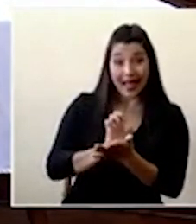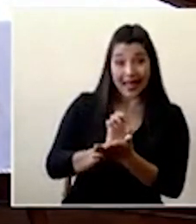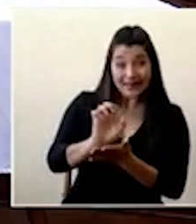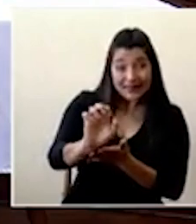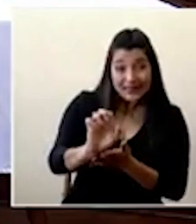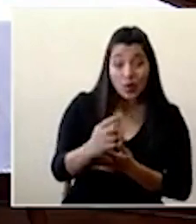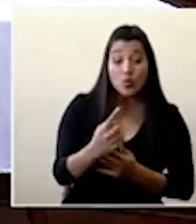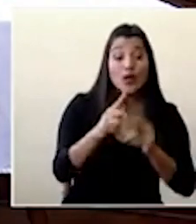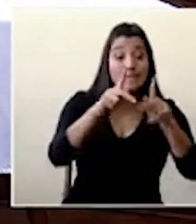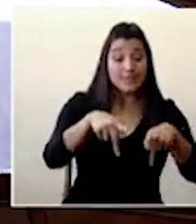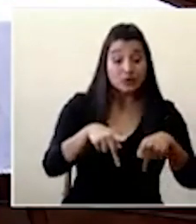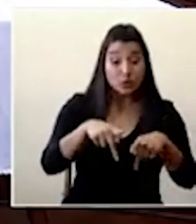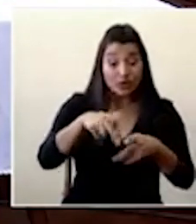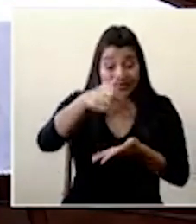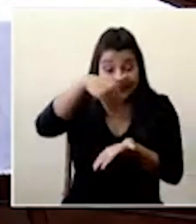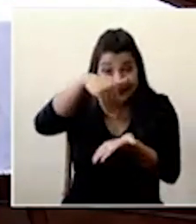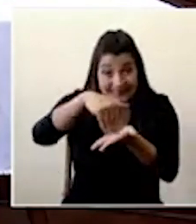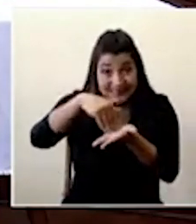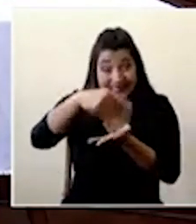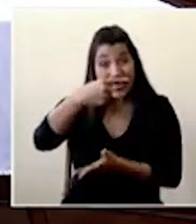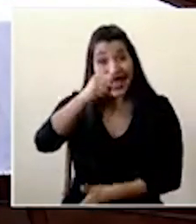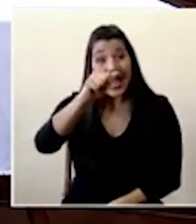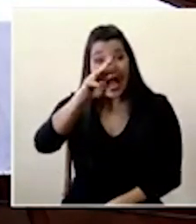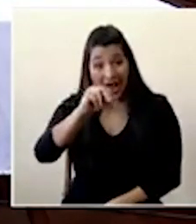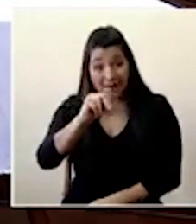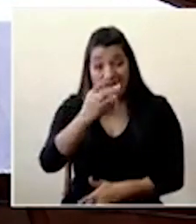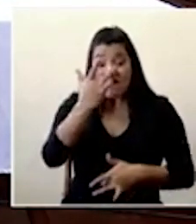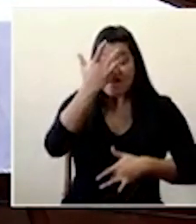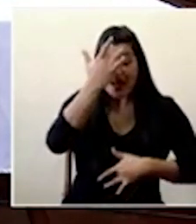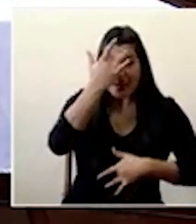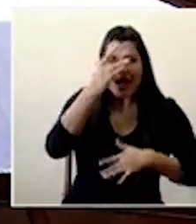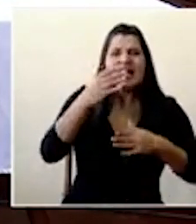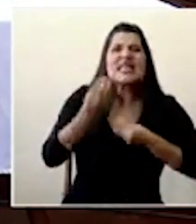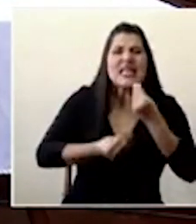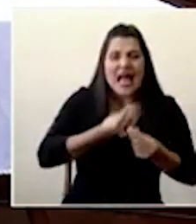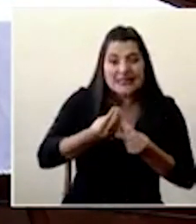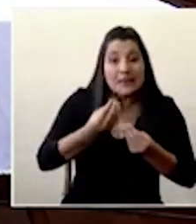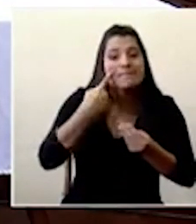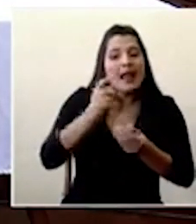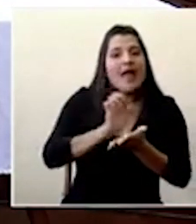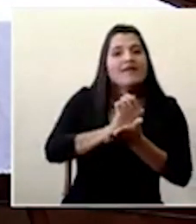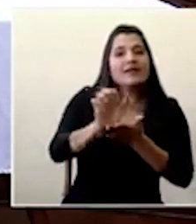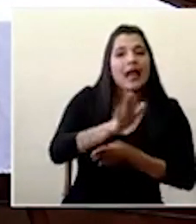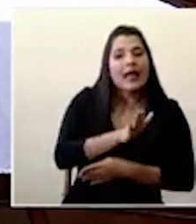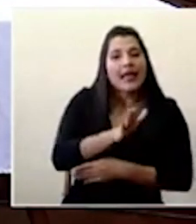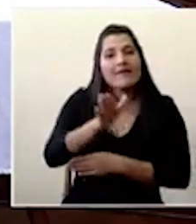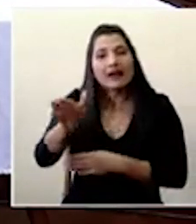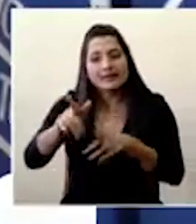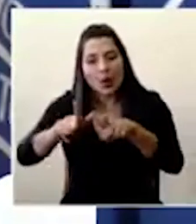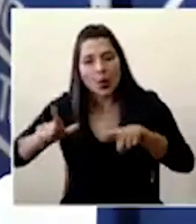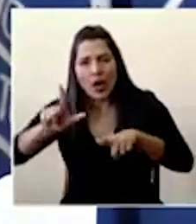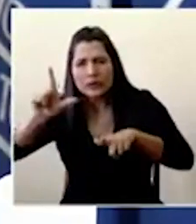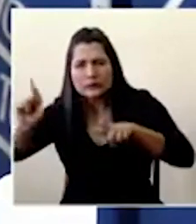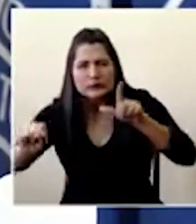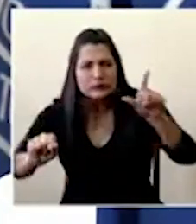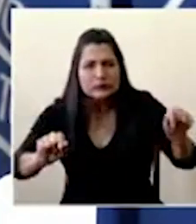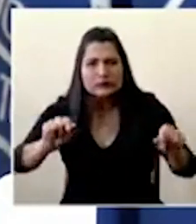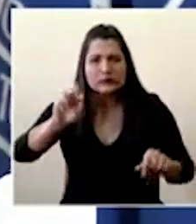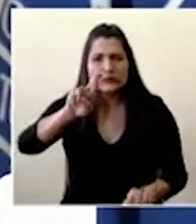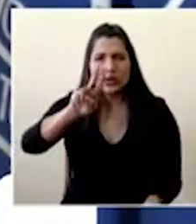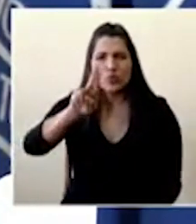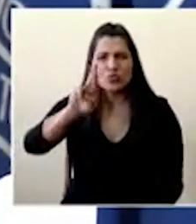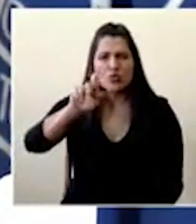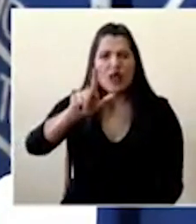viaje a zonas rurales y un poco el trámite que se hace con el aislamiento si recordemos que desde que empezó esto en